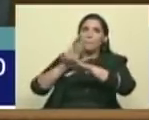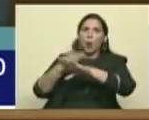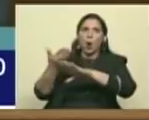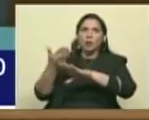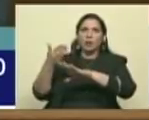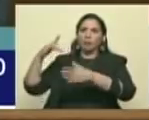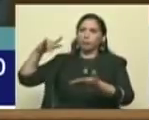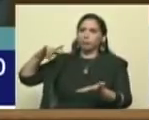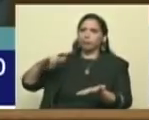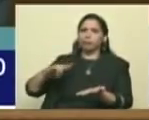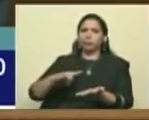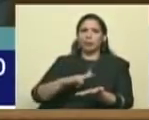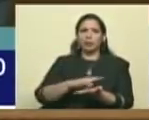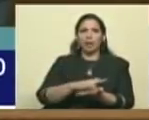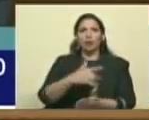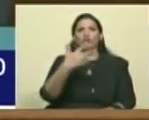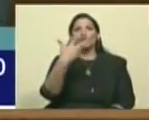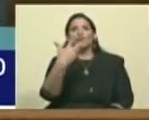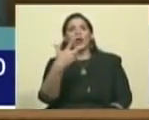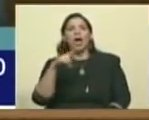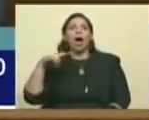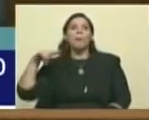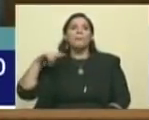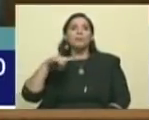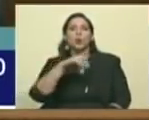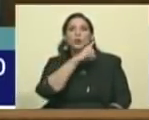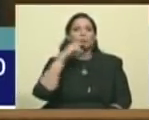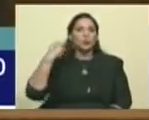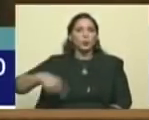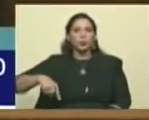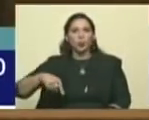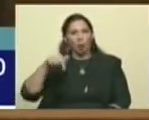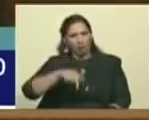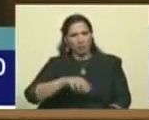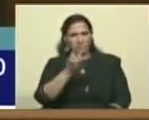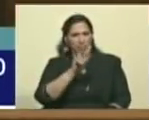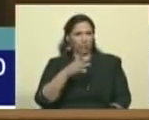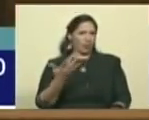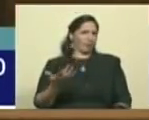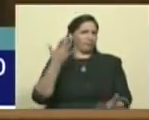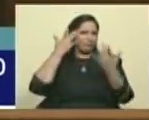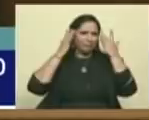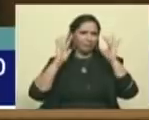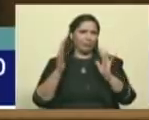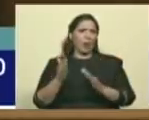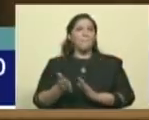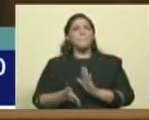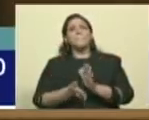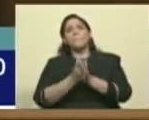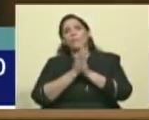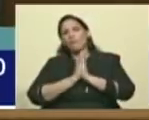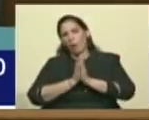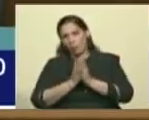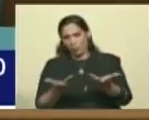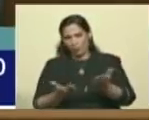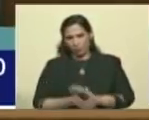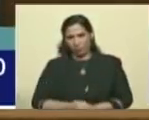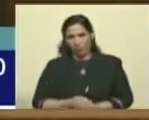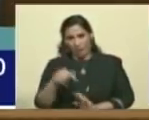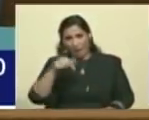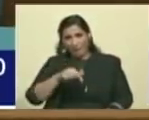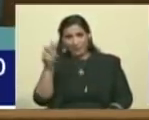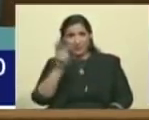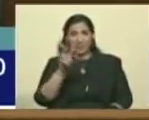tres aviones aquí en Venezuela, de ruso. En una visita de cortesía. Los que aquí en Venezuela